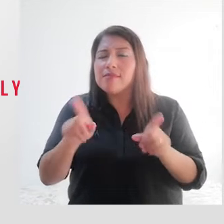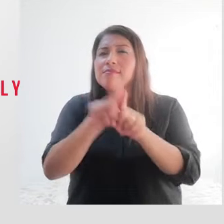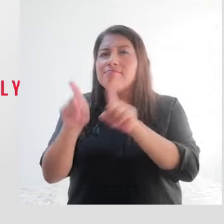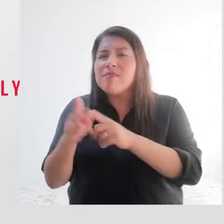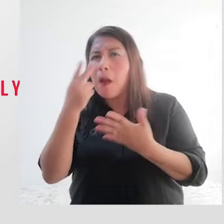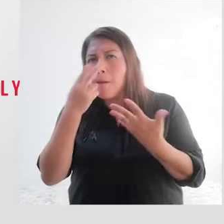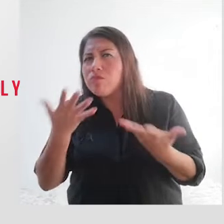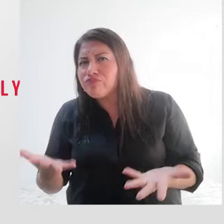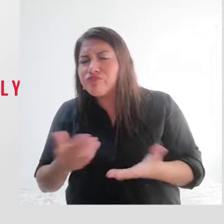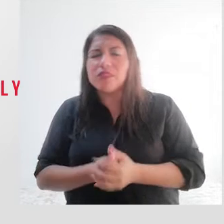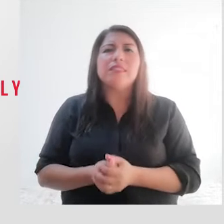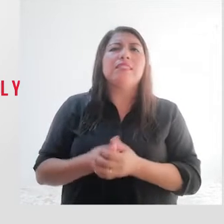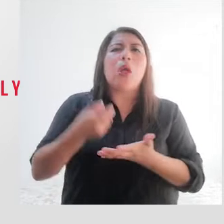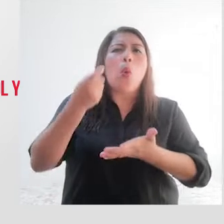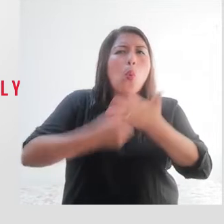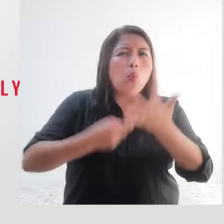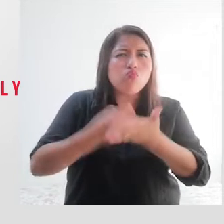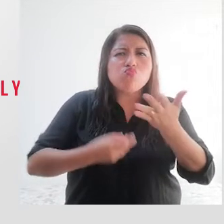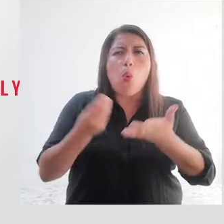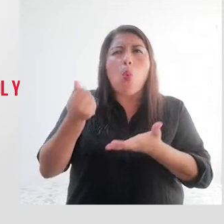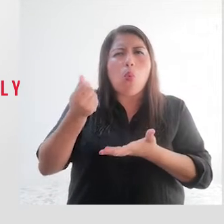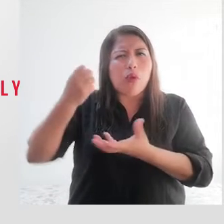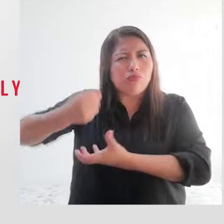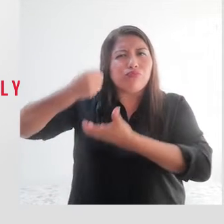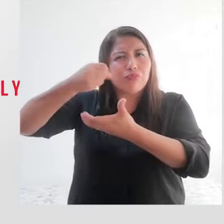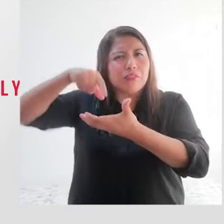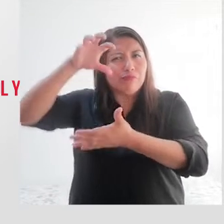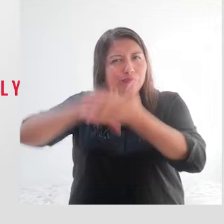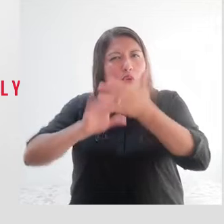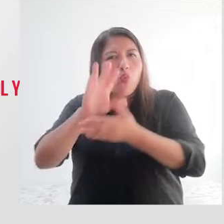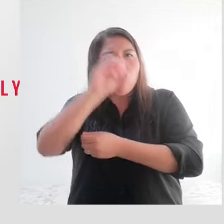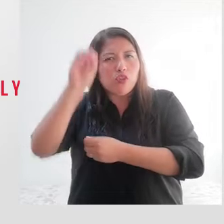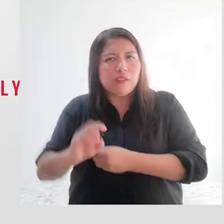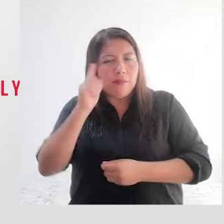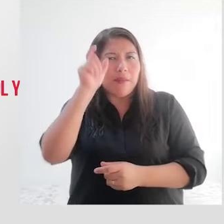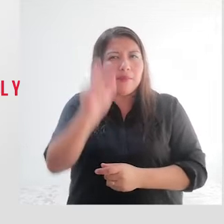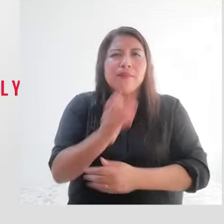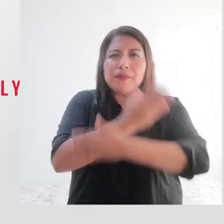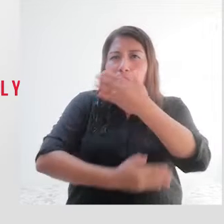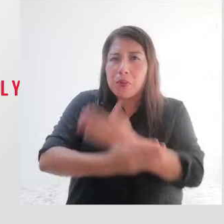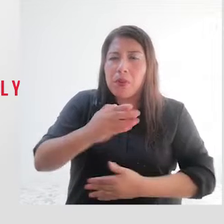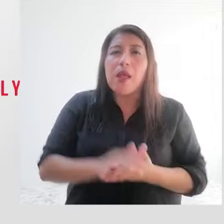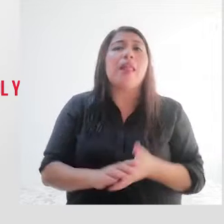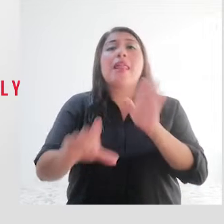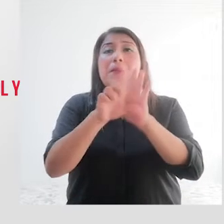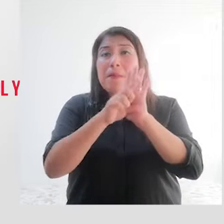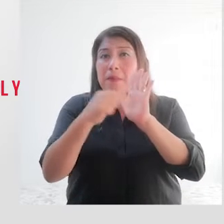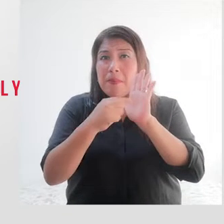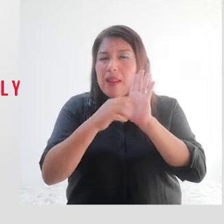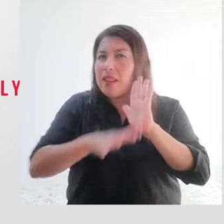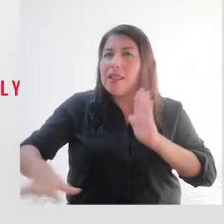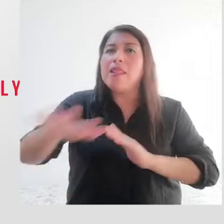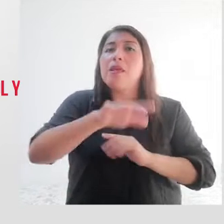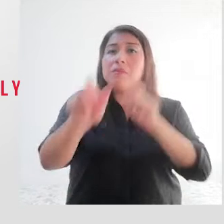cumplimiento de la cuota laboral de las personas con discapacidad, en el marco del artículo 49 de la ley 29.973, la ley